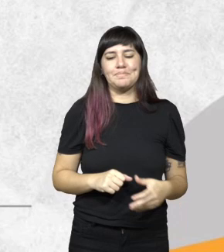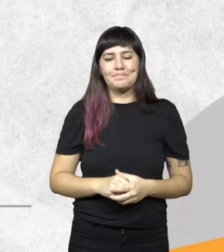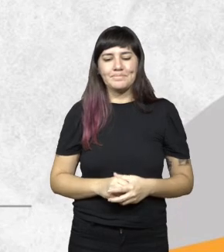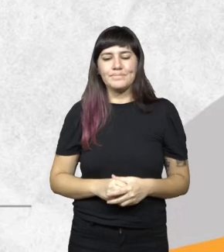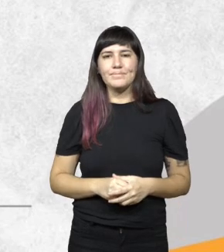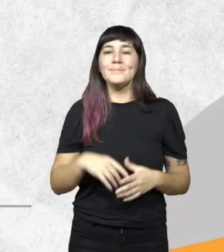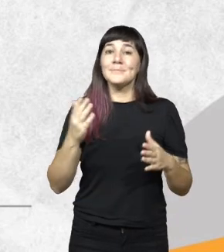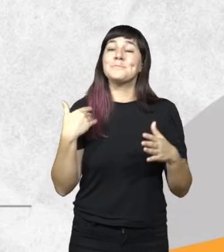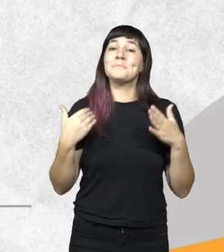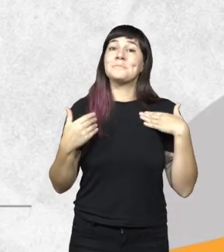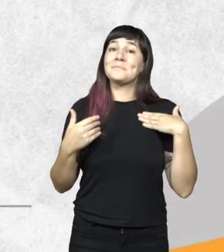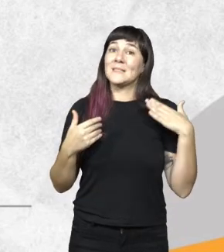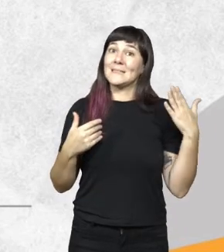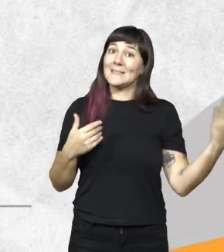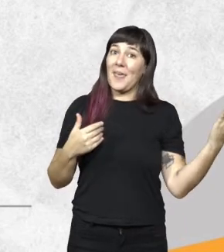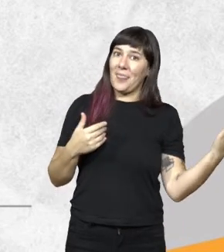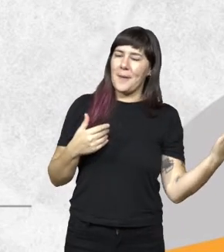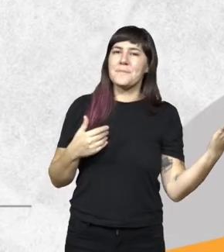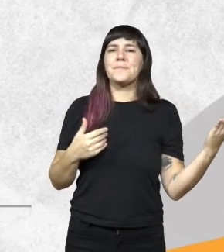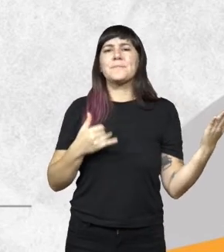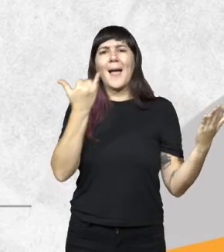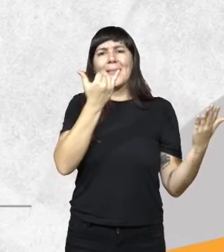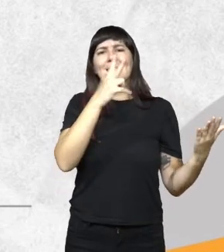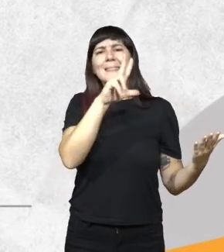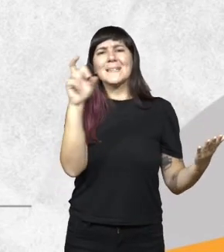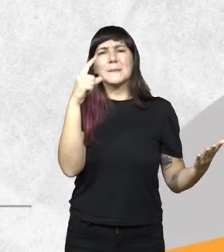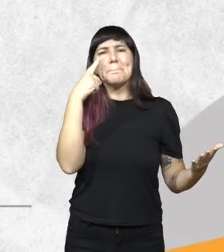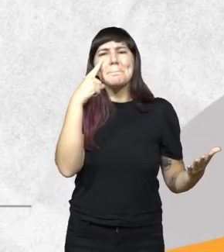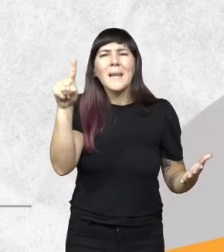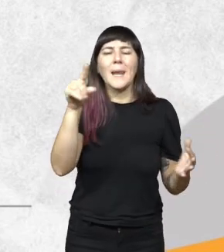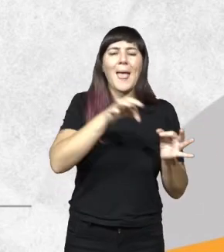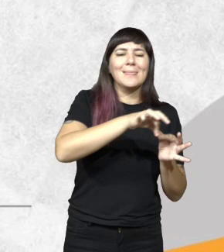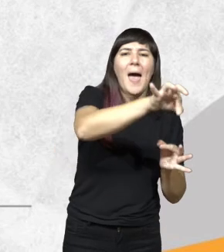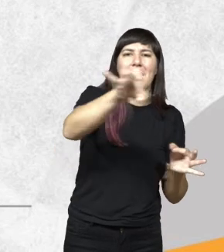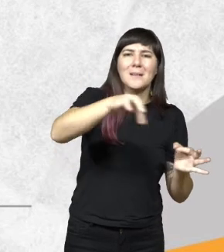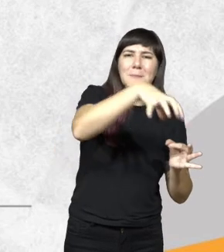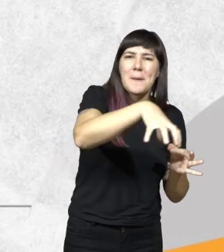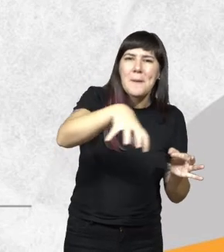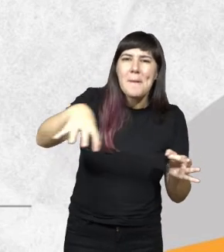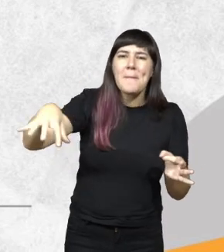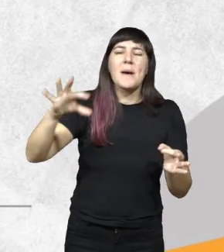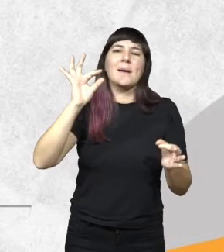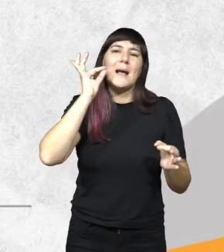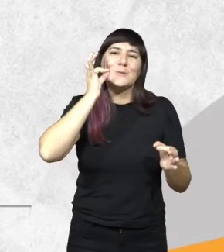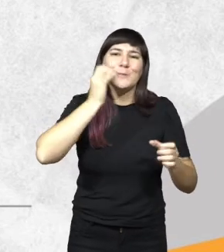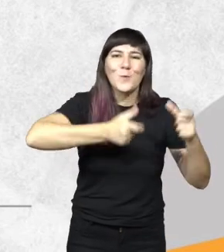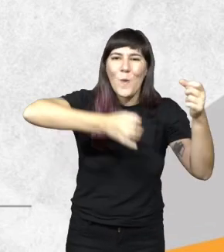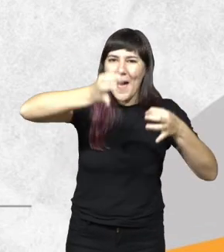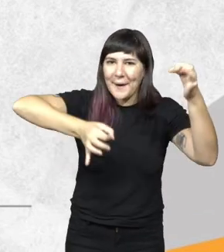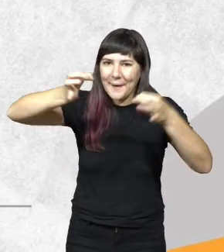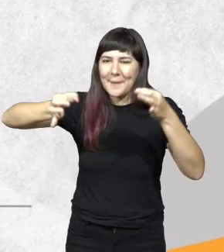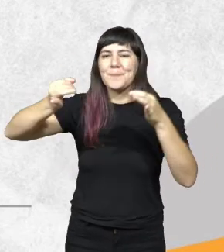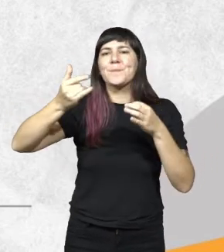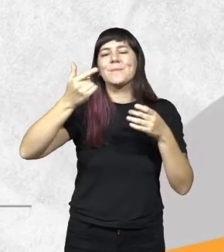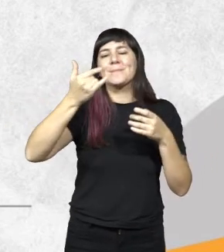a mi izquierda tenemos las 300.000 hectáreas de caña de azúcar que están plantadas en nuestra provincia en